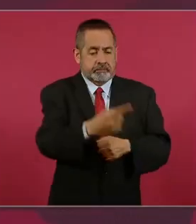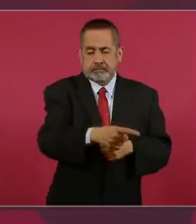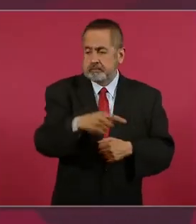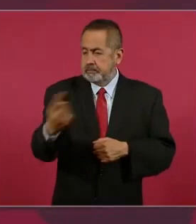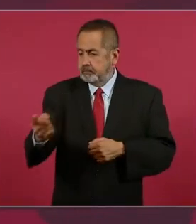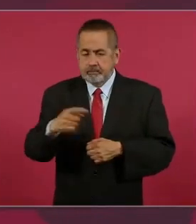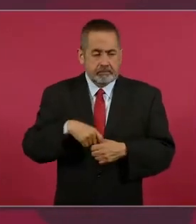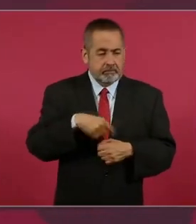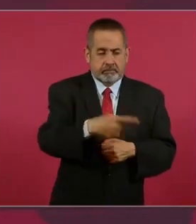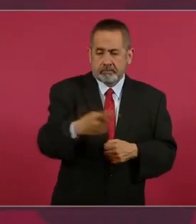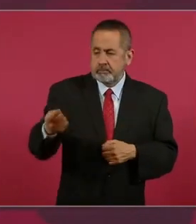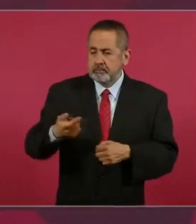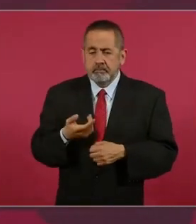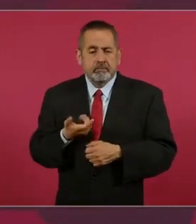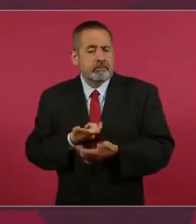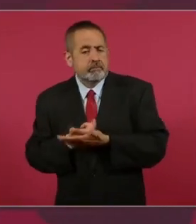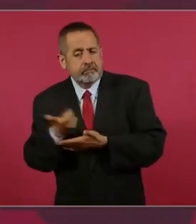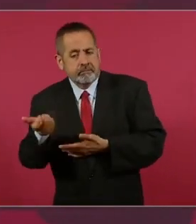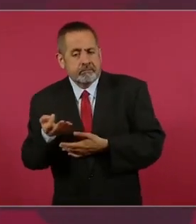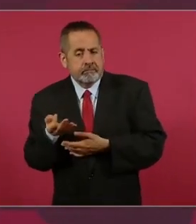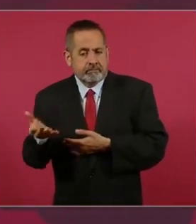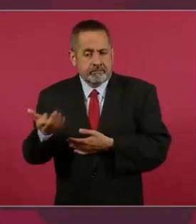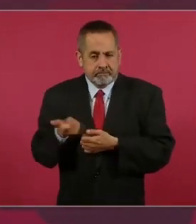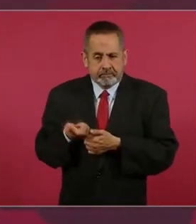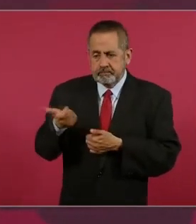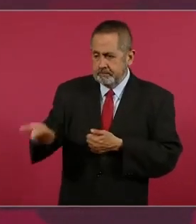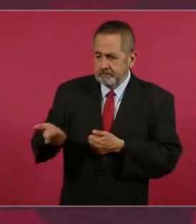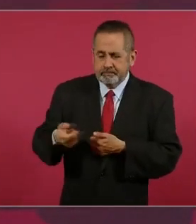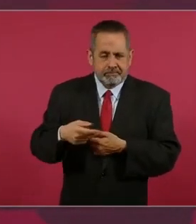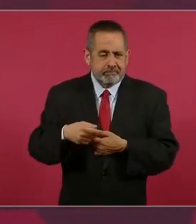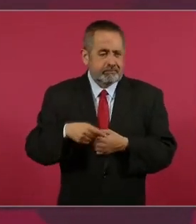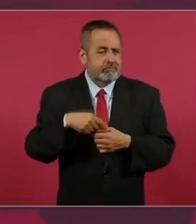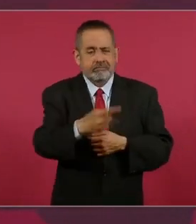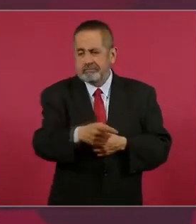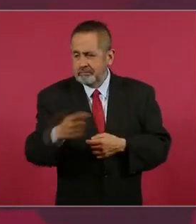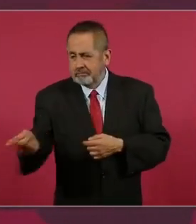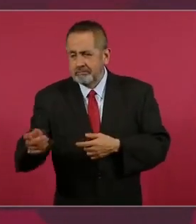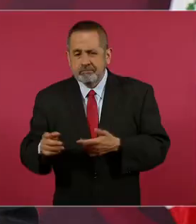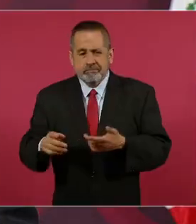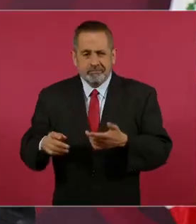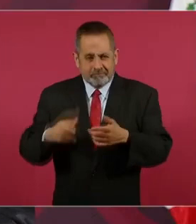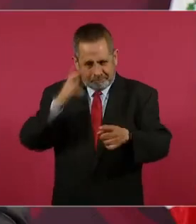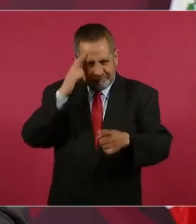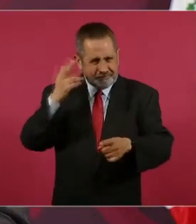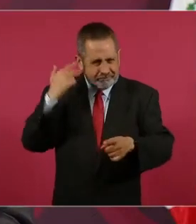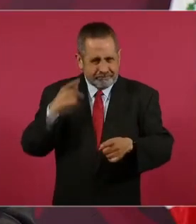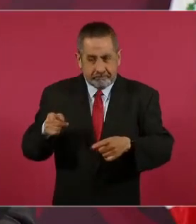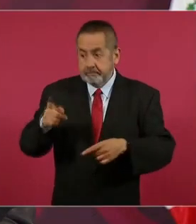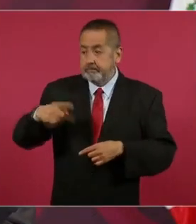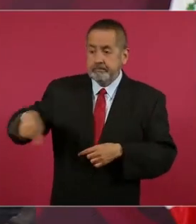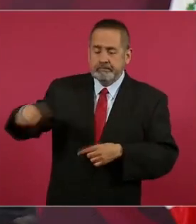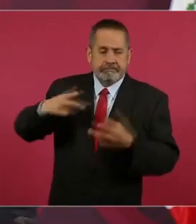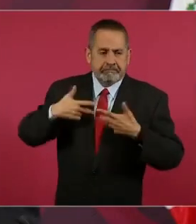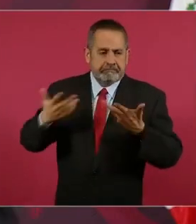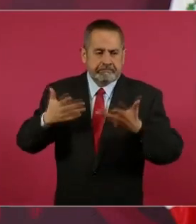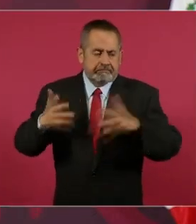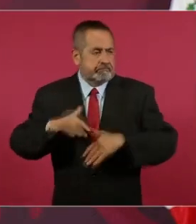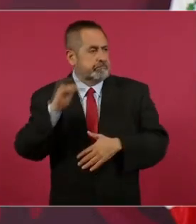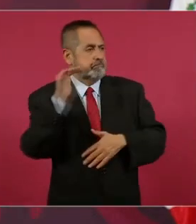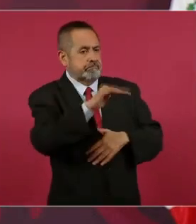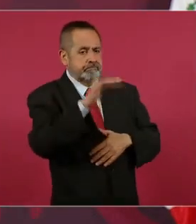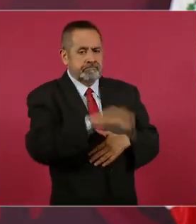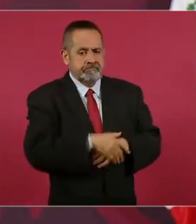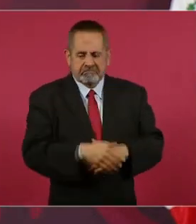pagarles por hora, pagarles la subcontratación, se acude a la Corte,